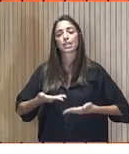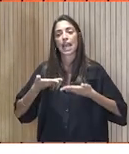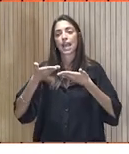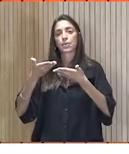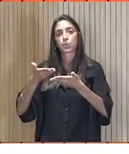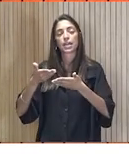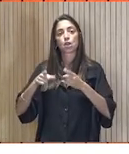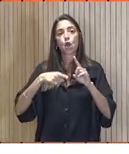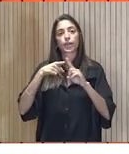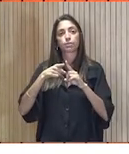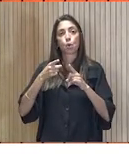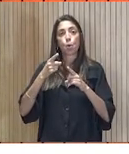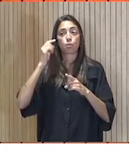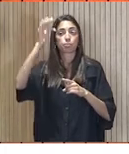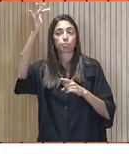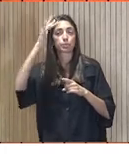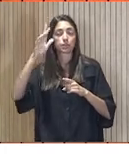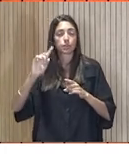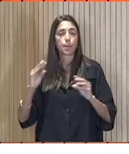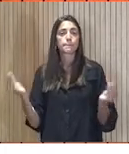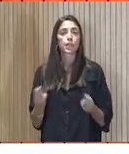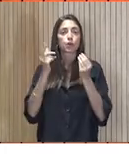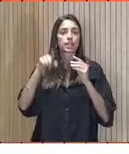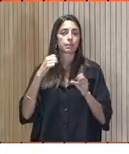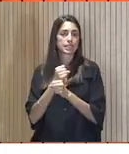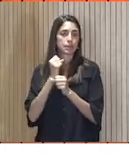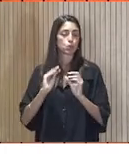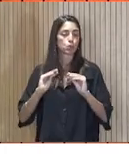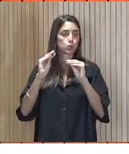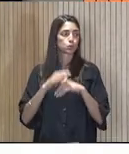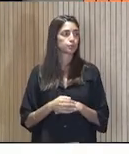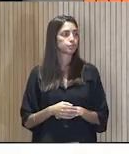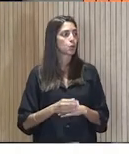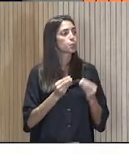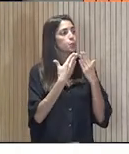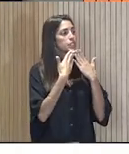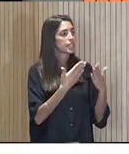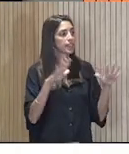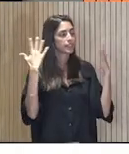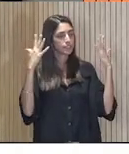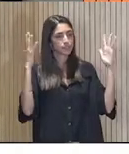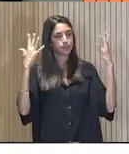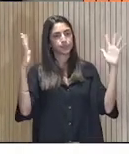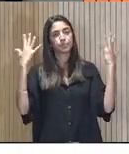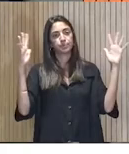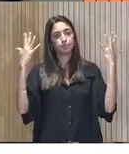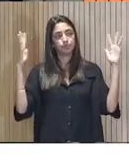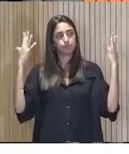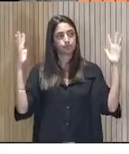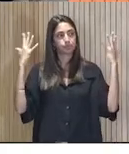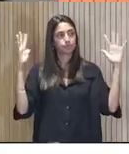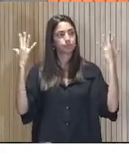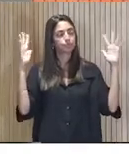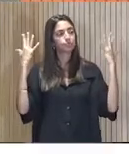sus perspectivas y su trayectoria. Rafael Villaseca, muchas gracias. Al contrario. Aplausos.